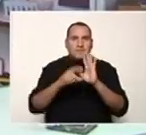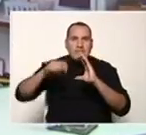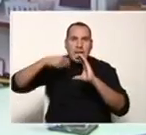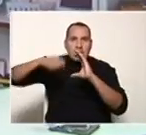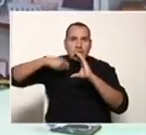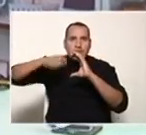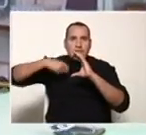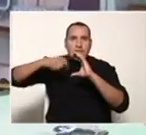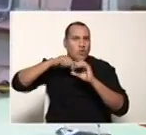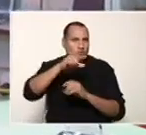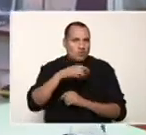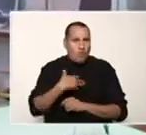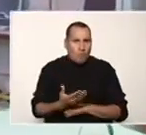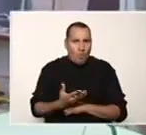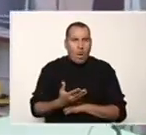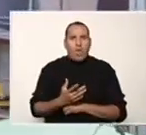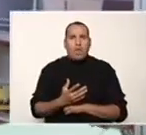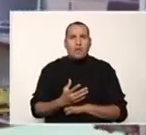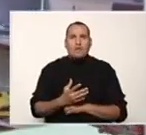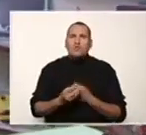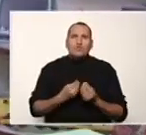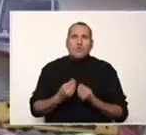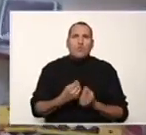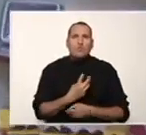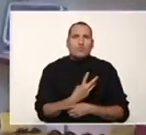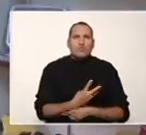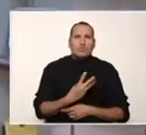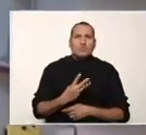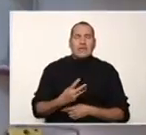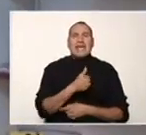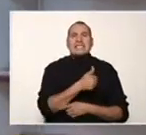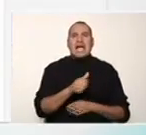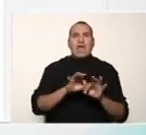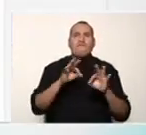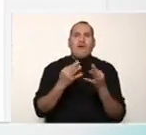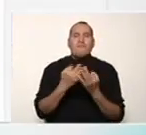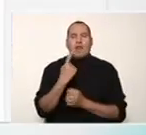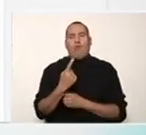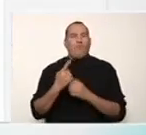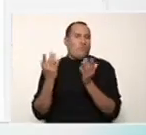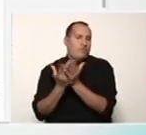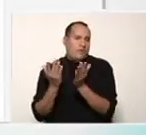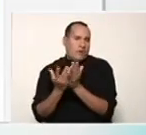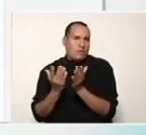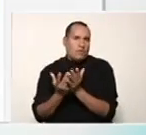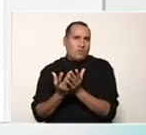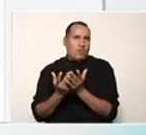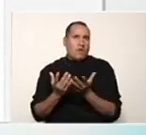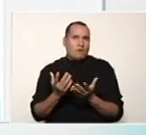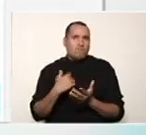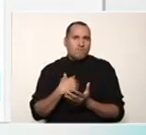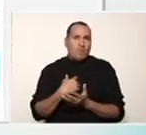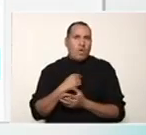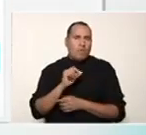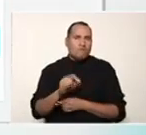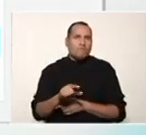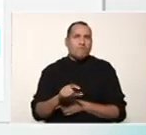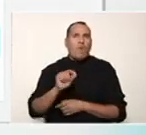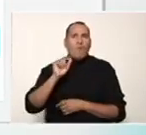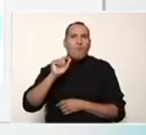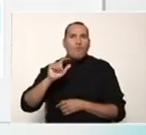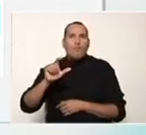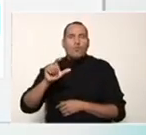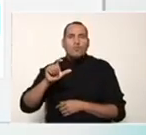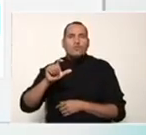tutoriales tú lo puedes encontrar en el portal oficial de cada familia una escuela a través de la dirección cadafamiliaunaescuela